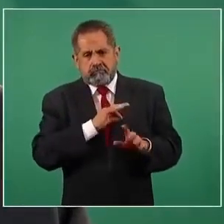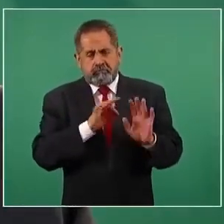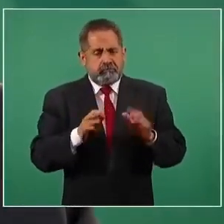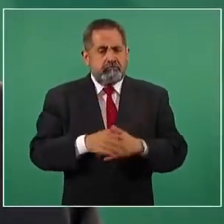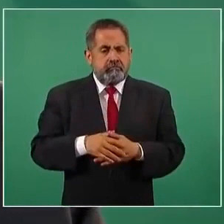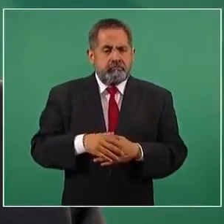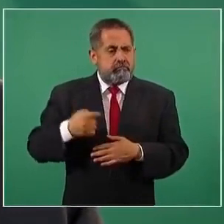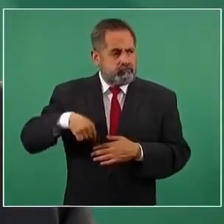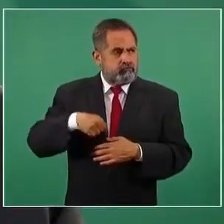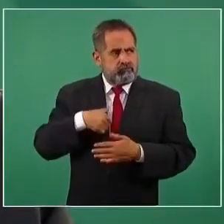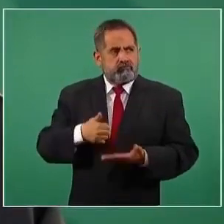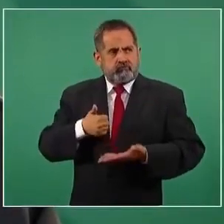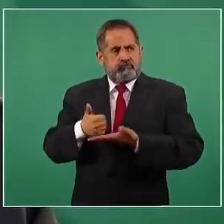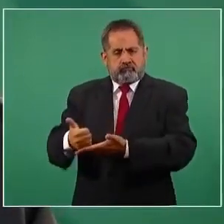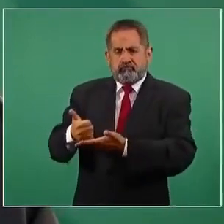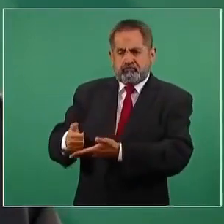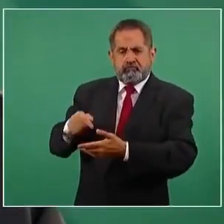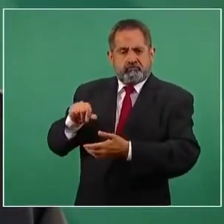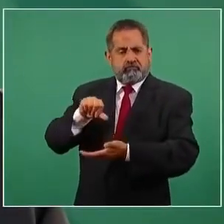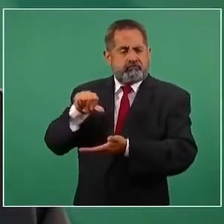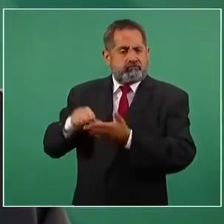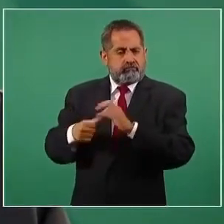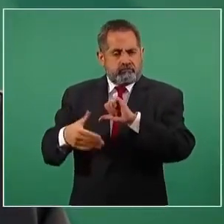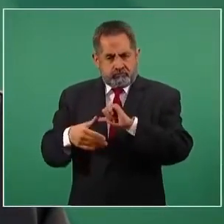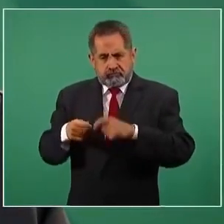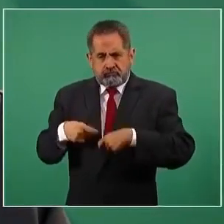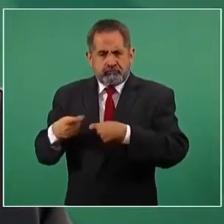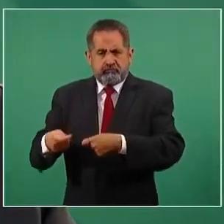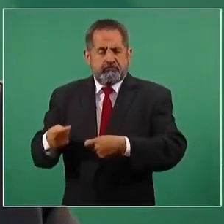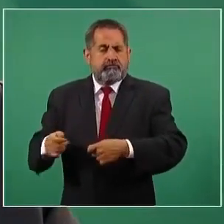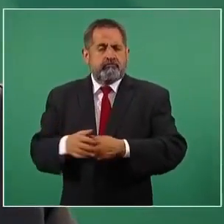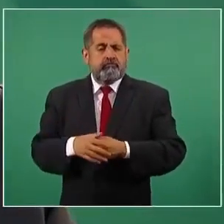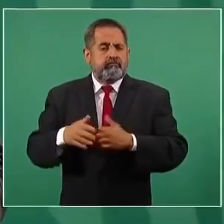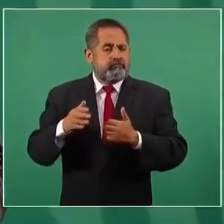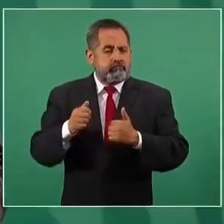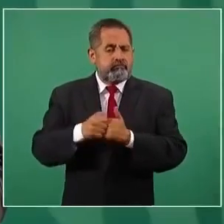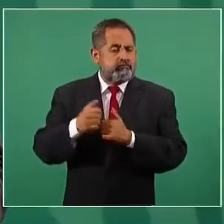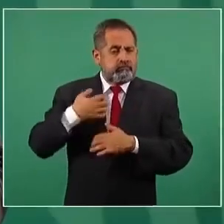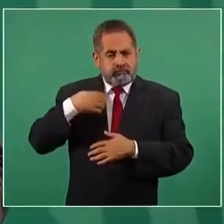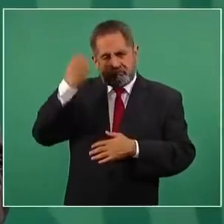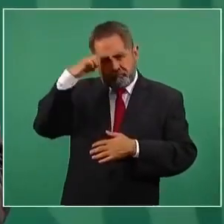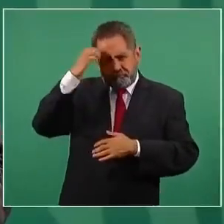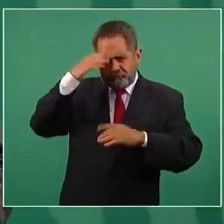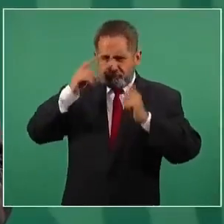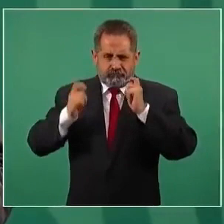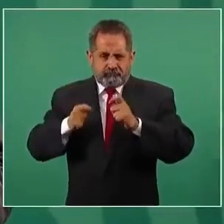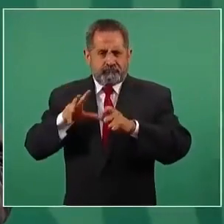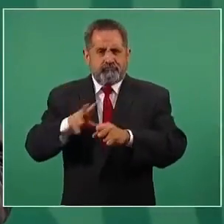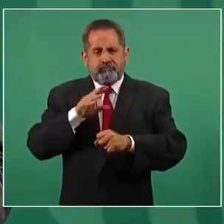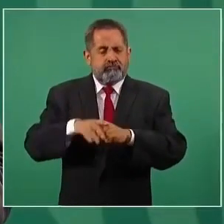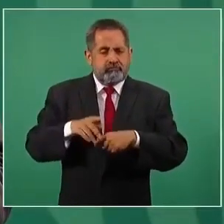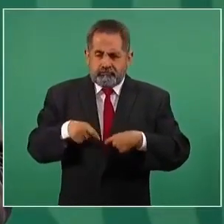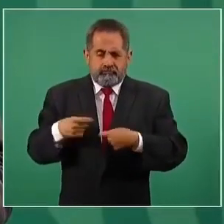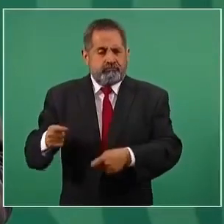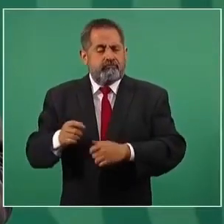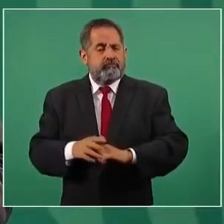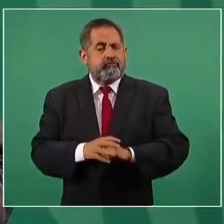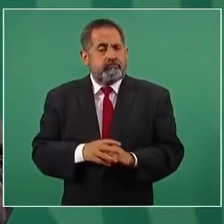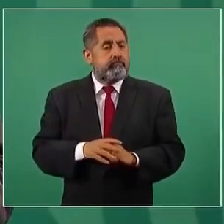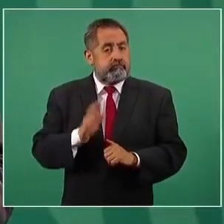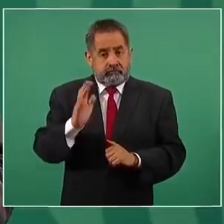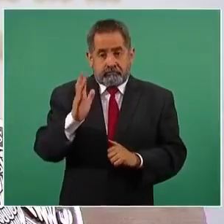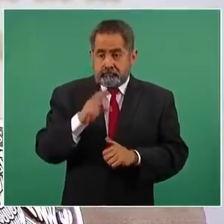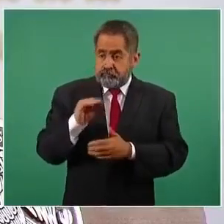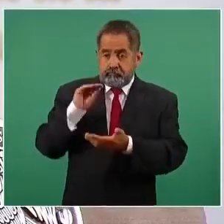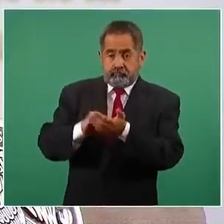Nosotros ayudaríamos con nuestra experiencia. Ya se está